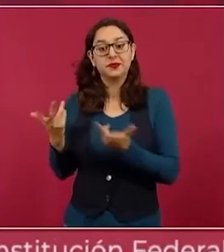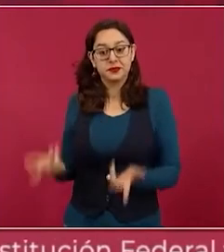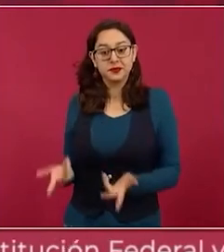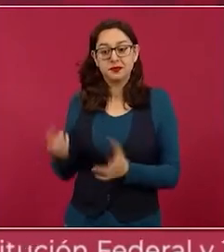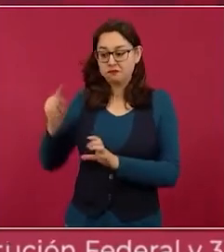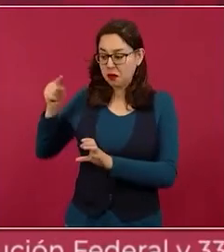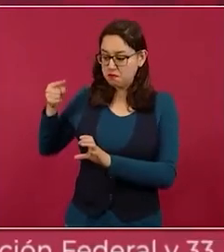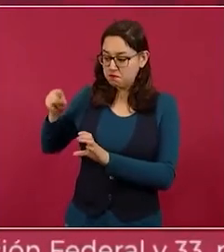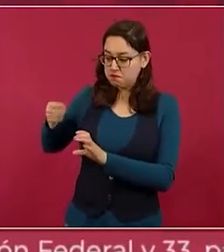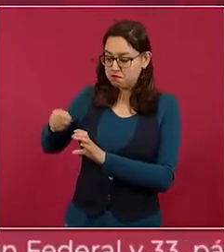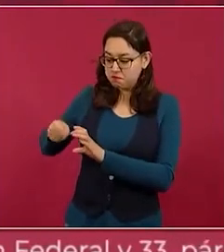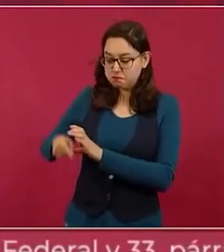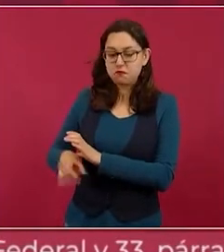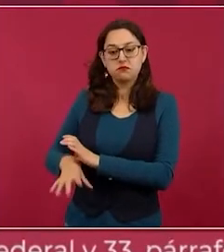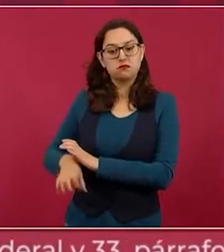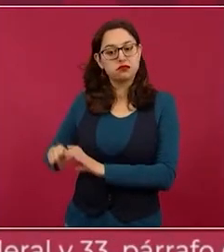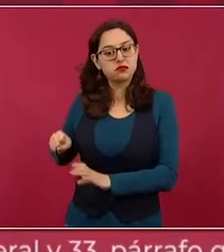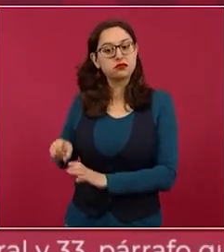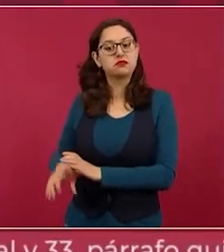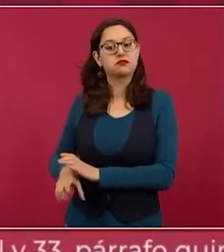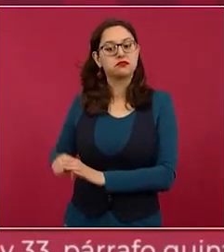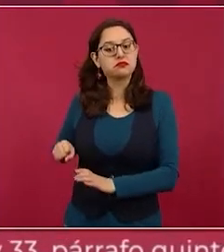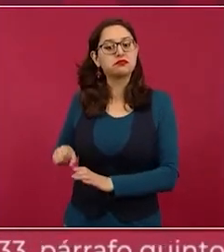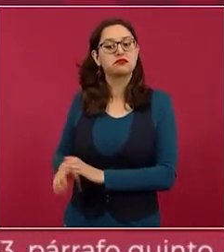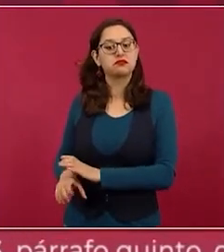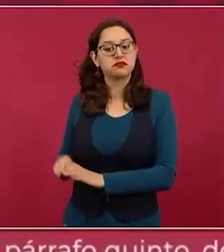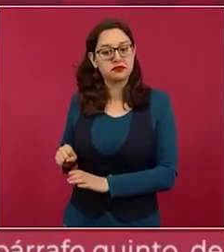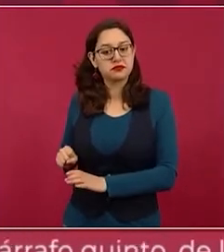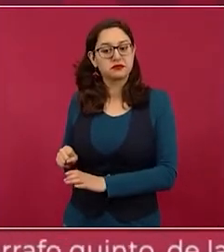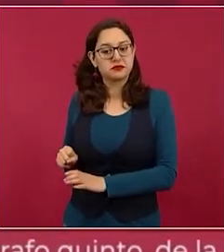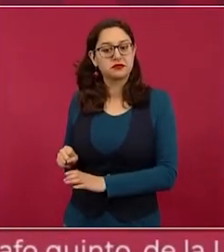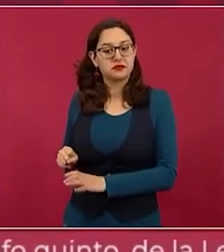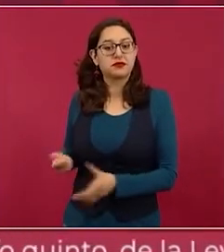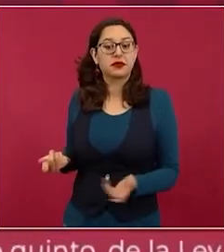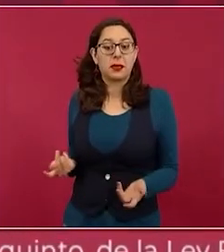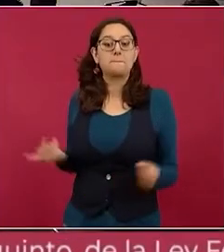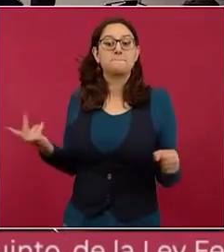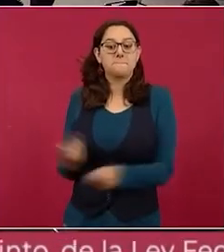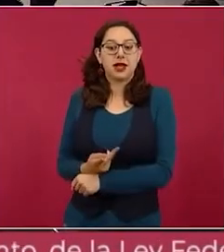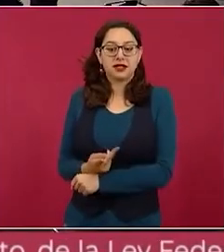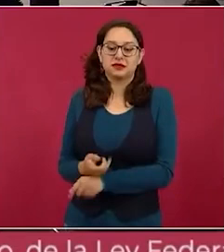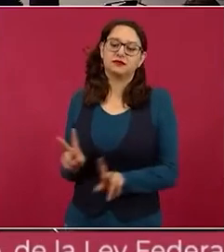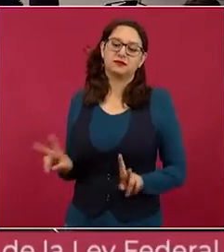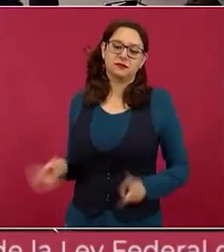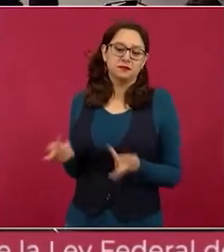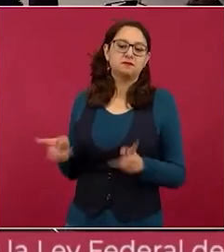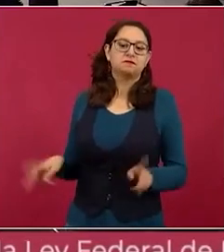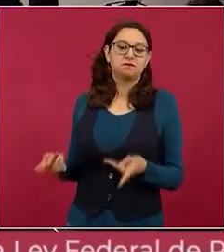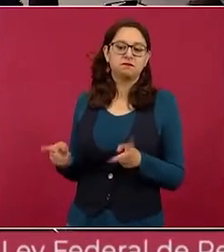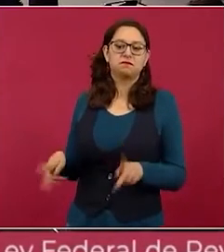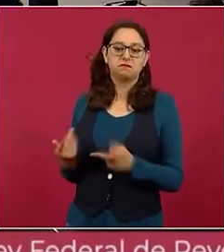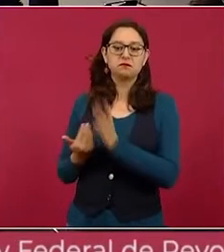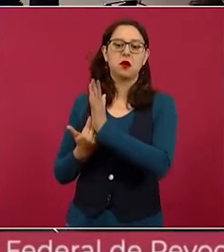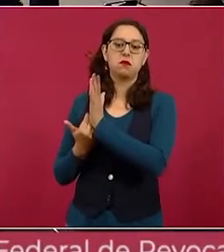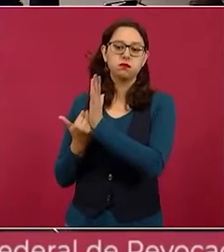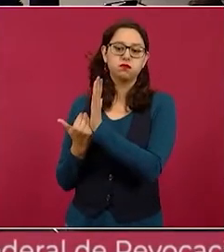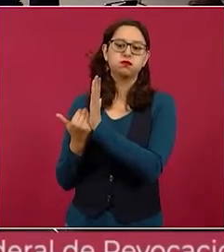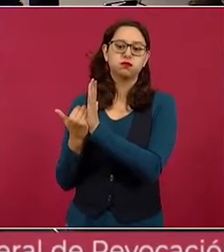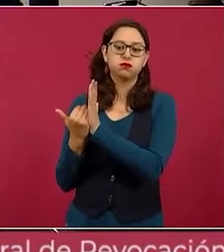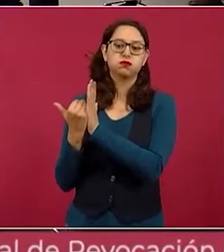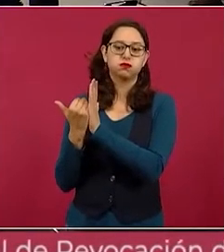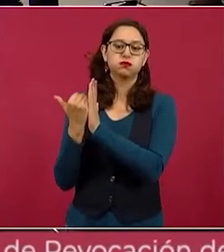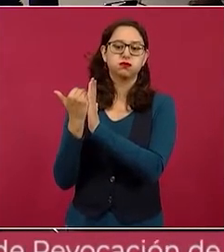perforando. Entonces, ya no se está cayendo la producción, al contrario, nos estamos recuperando.